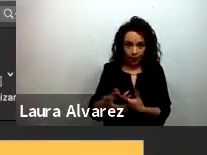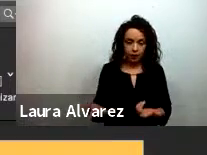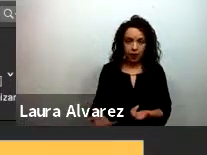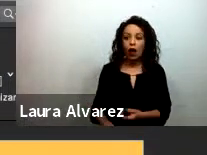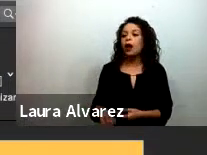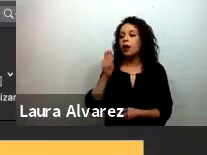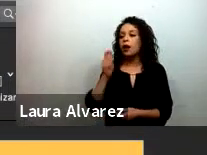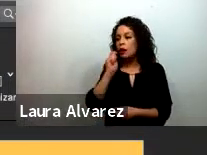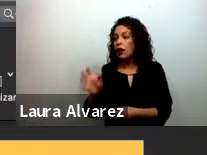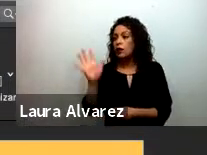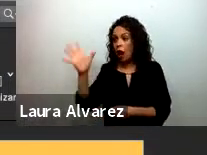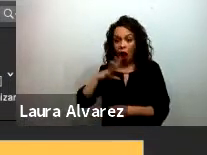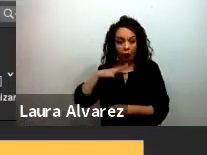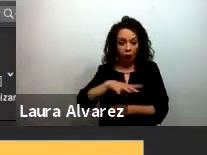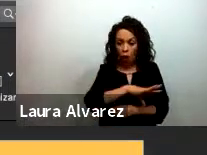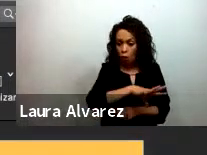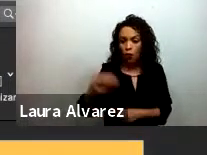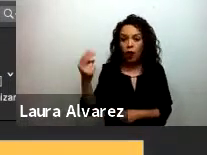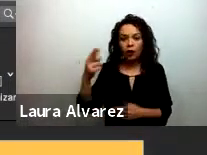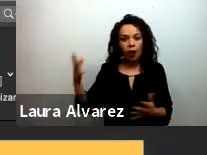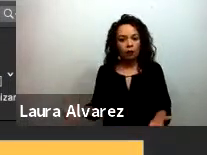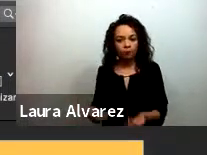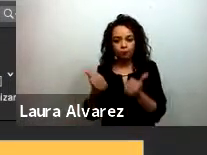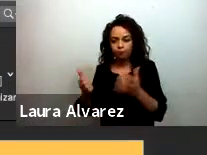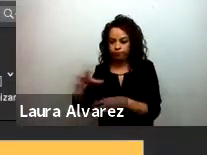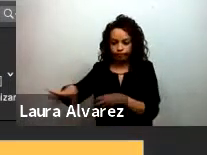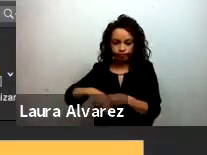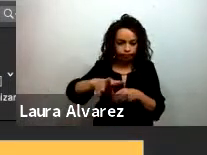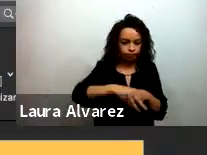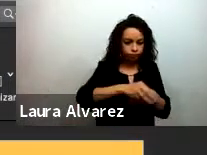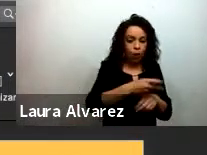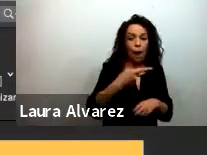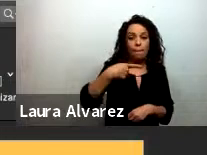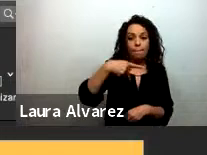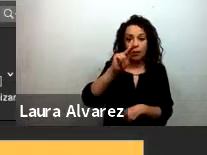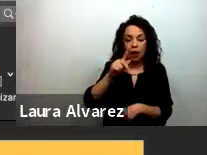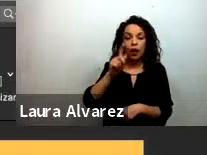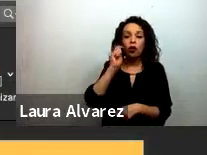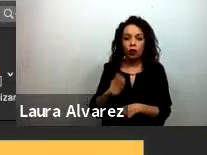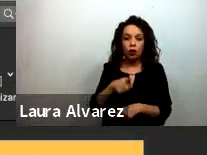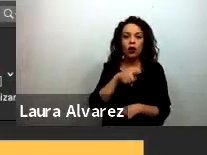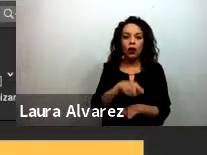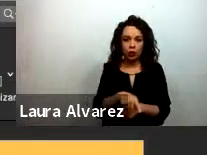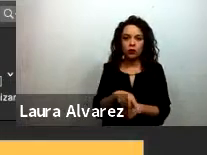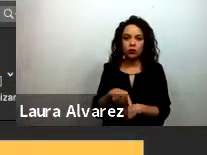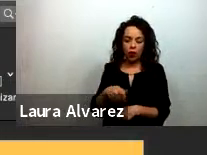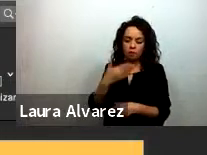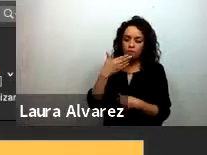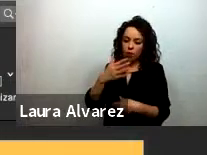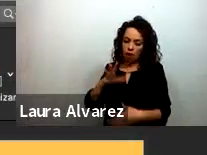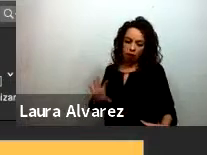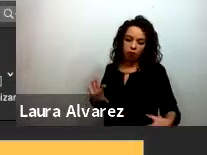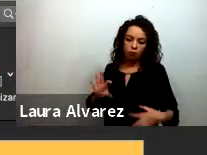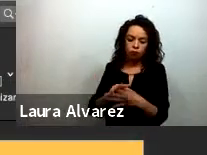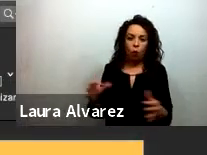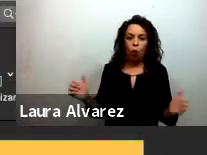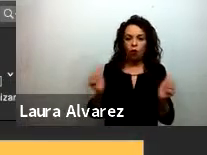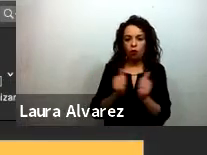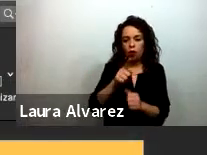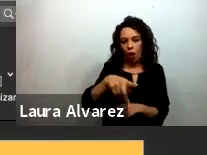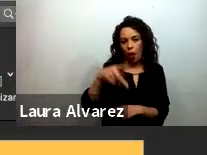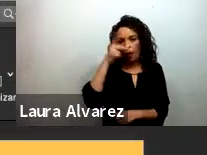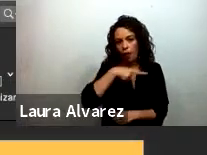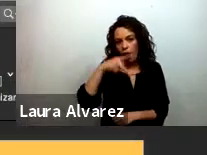que ya existe pero que esté alineado por supuesto a las directrices digamos pedagógicas del programa y lo segundo era